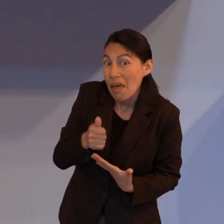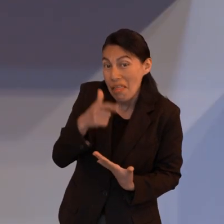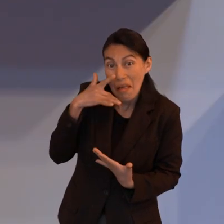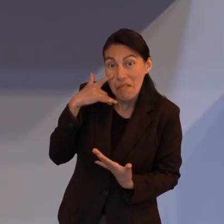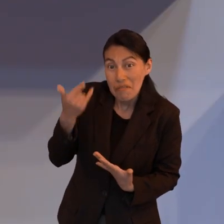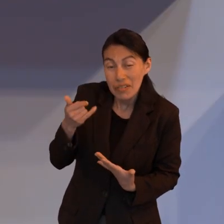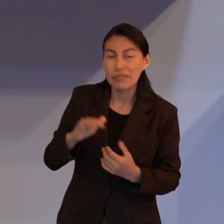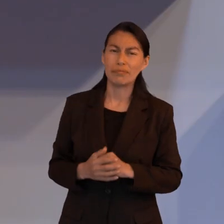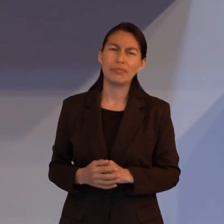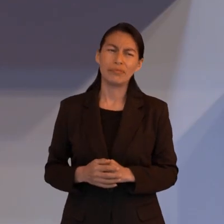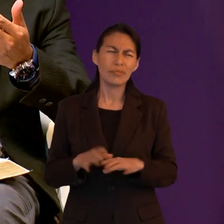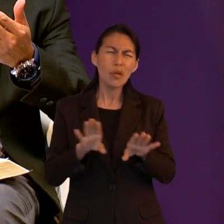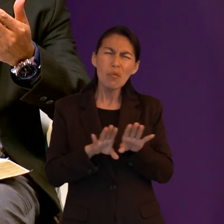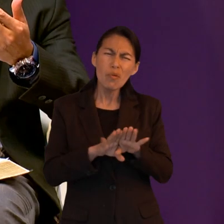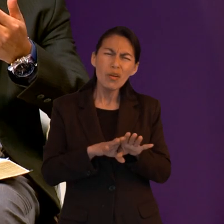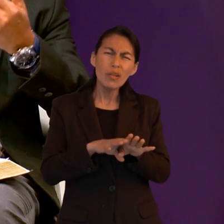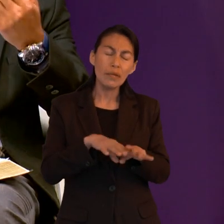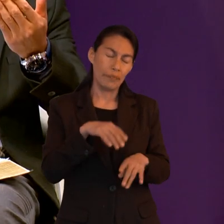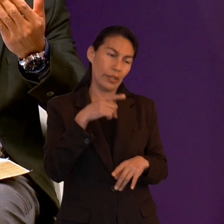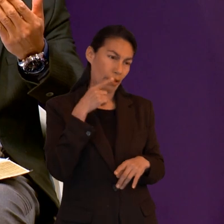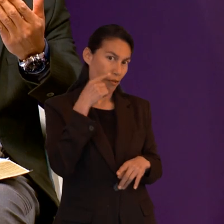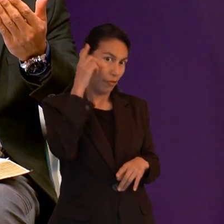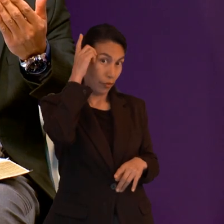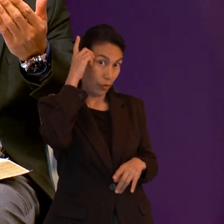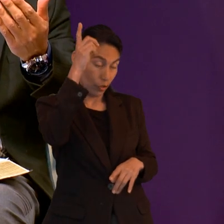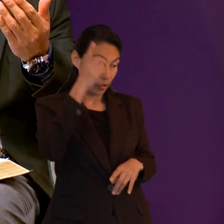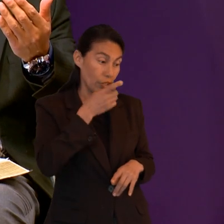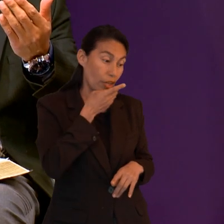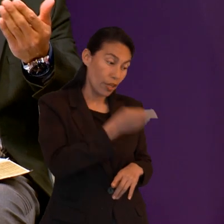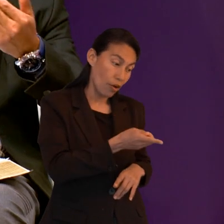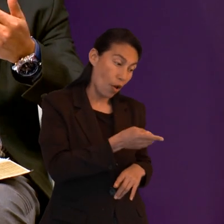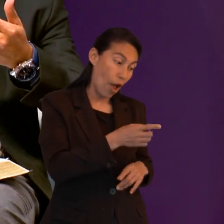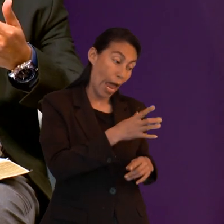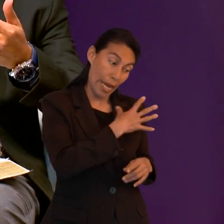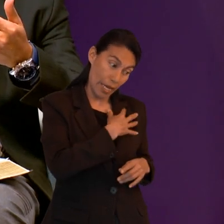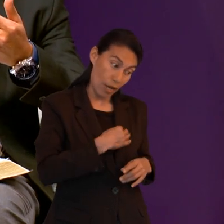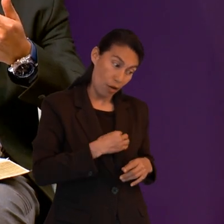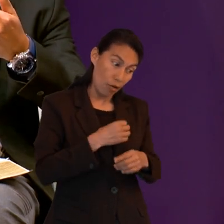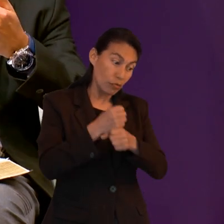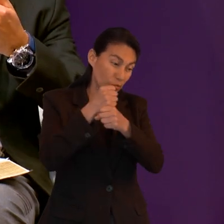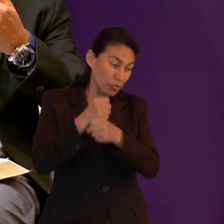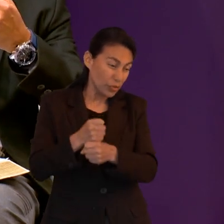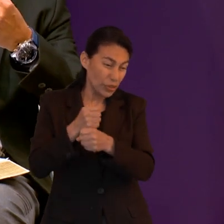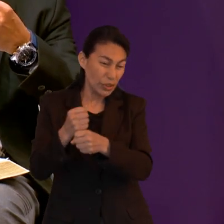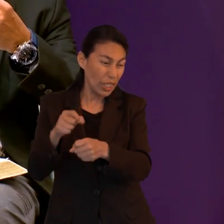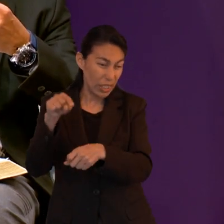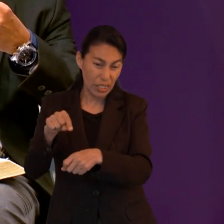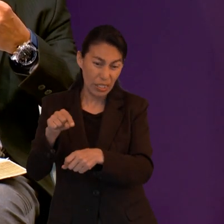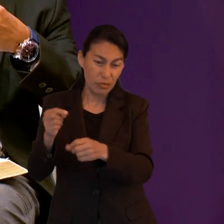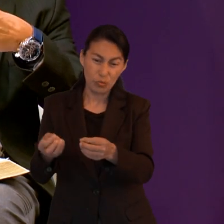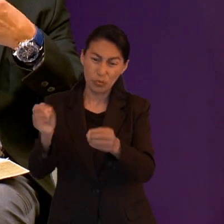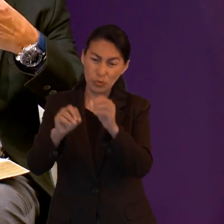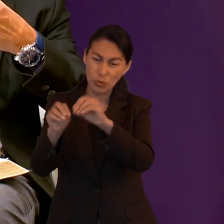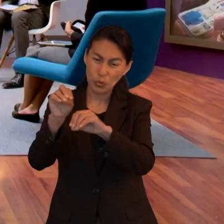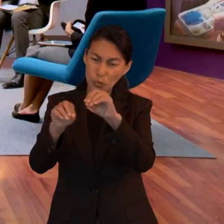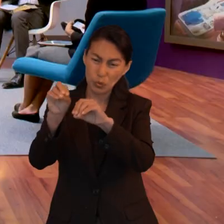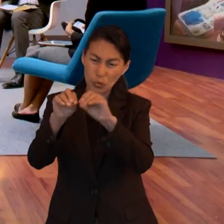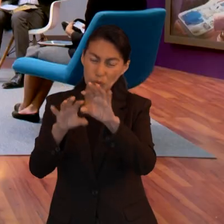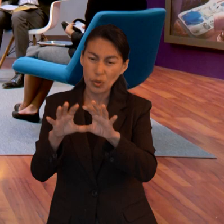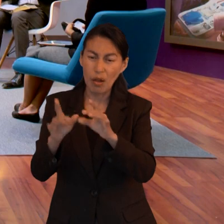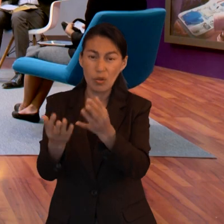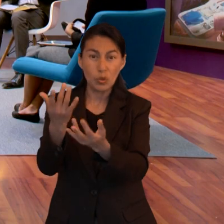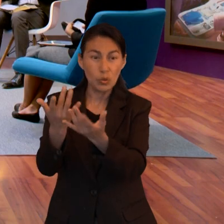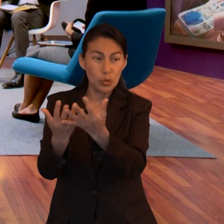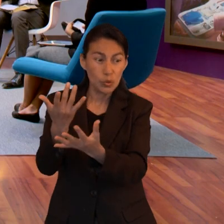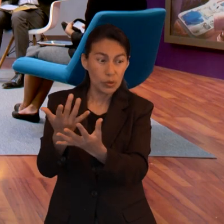le dio la indicación de que pues sacrificara a su hijo, pues para ese entonces el registro bíblico no revela que